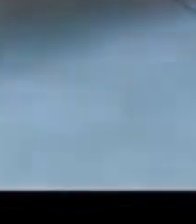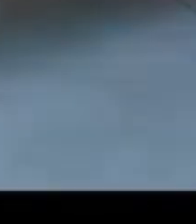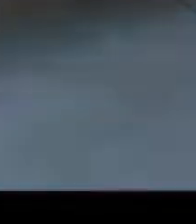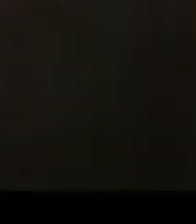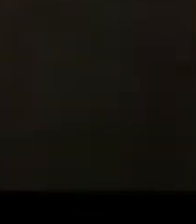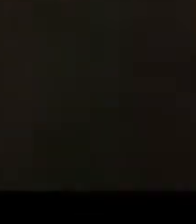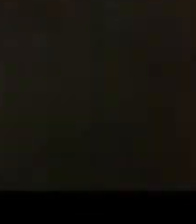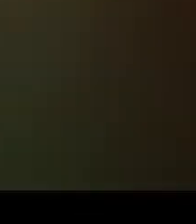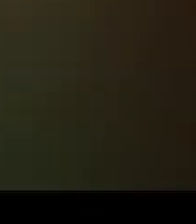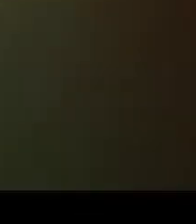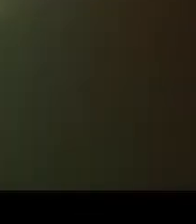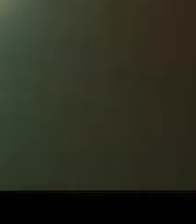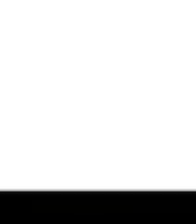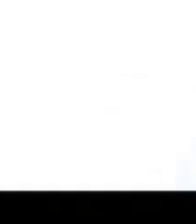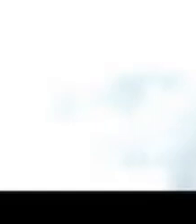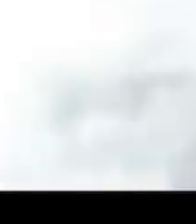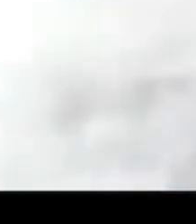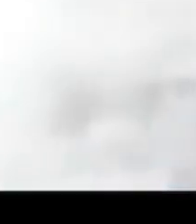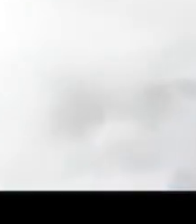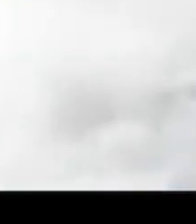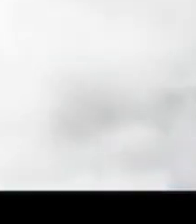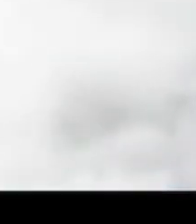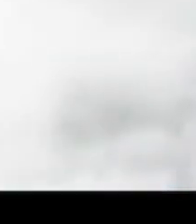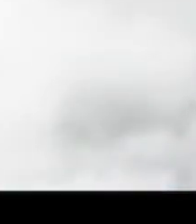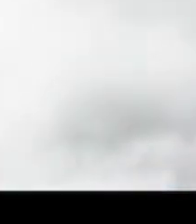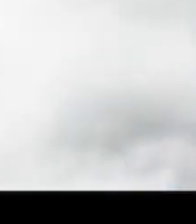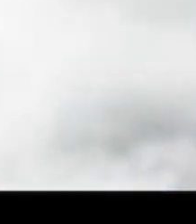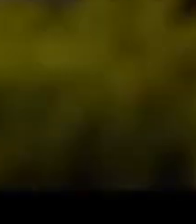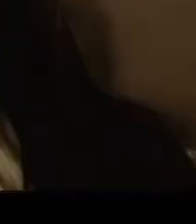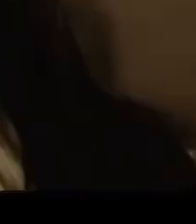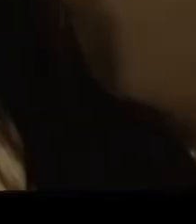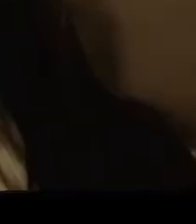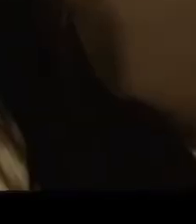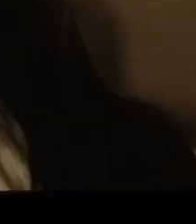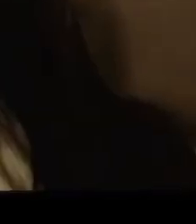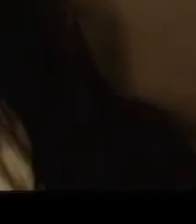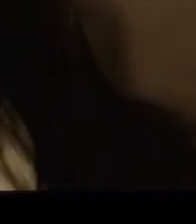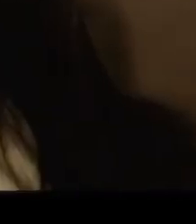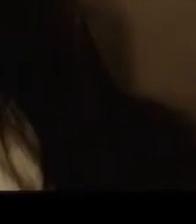Esta semana en La Última Misión del Ángel, el amor.